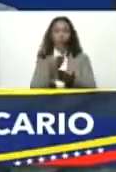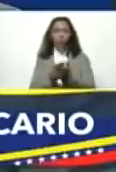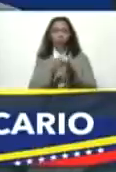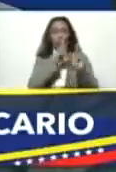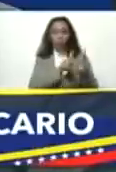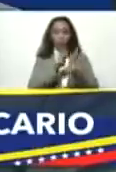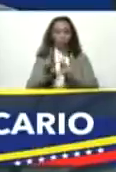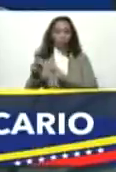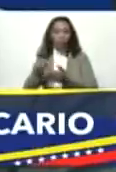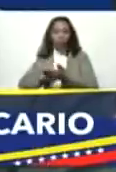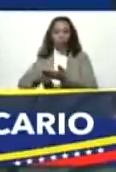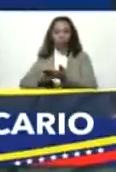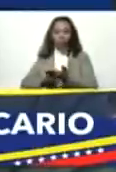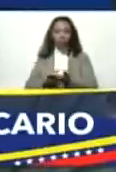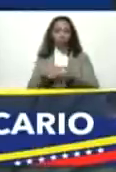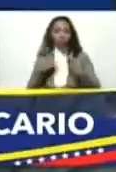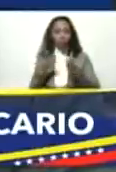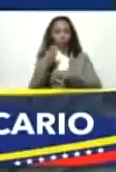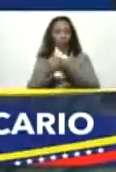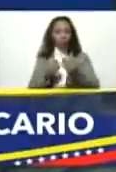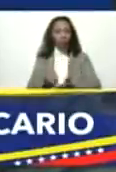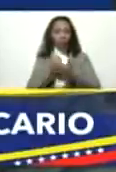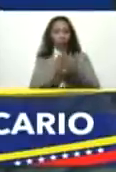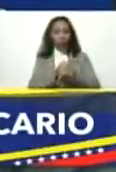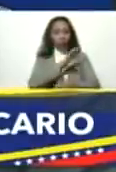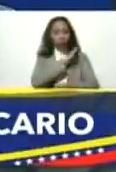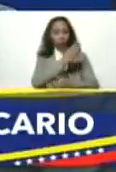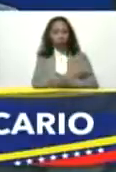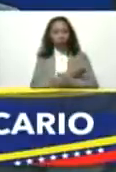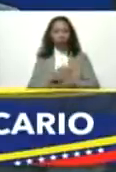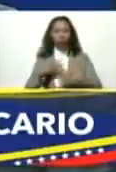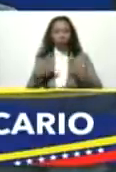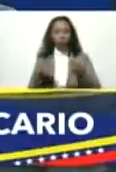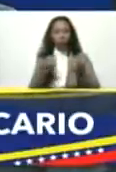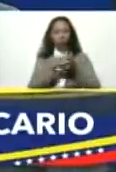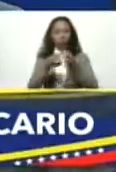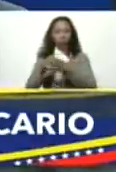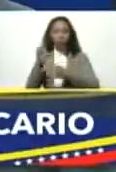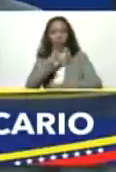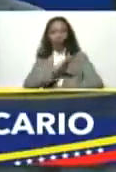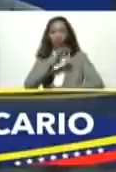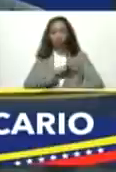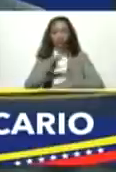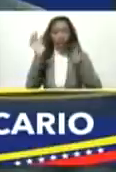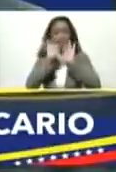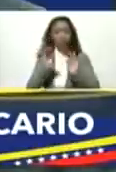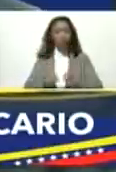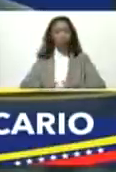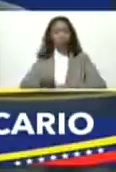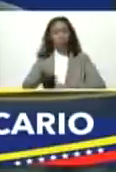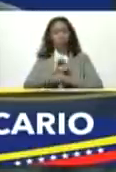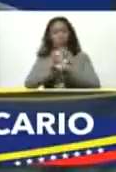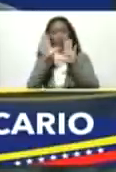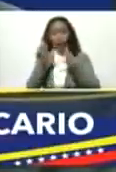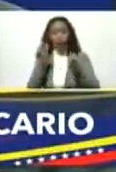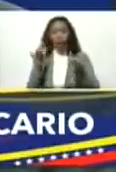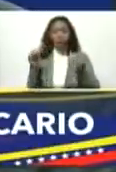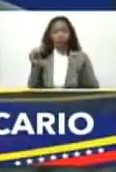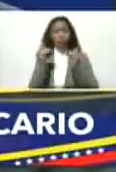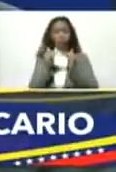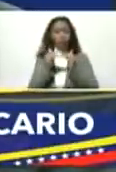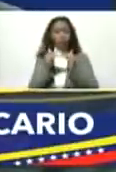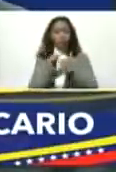y soluciones que contribuyan al fortalecimiento de los sectores sociales de la manera más justa y equitativa